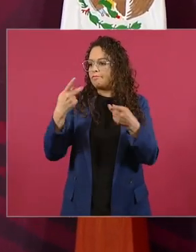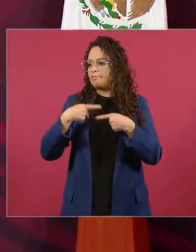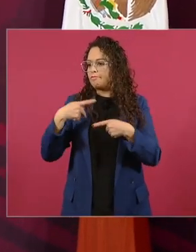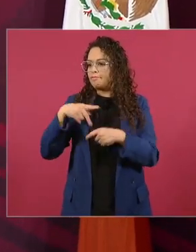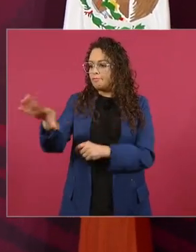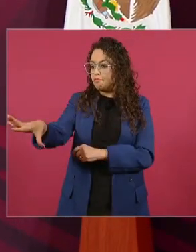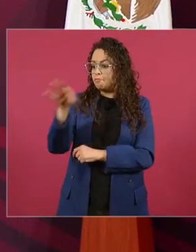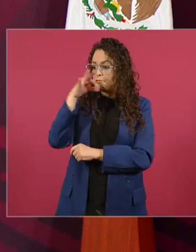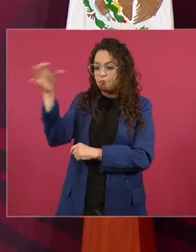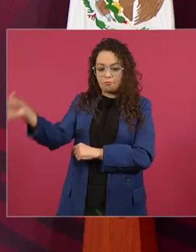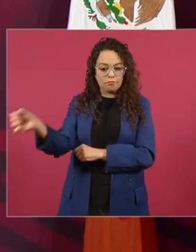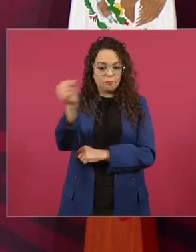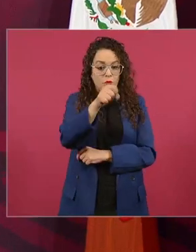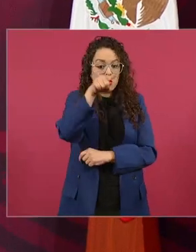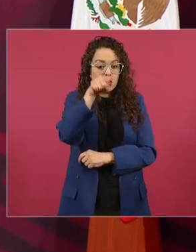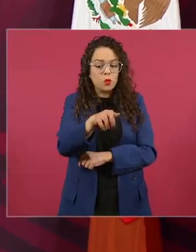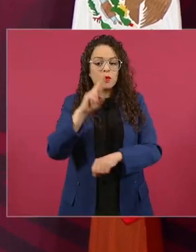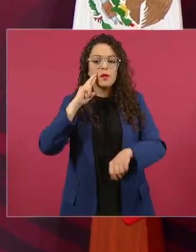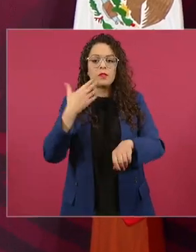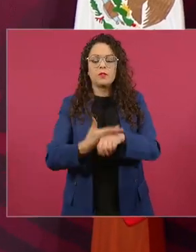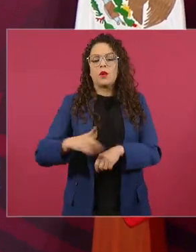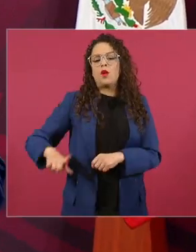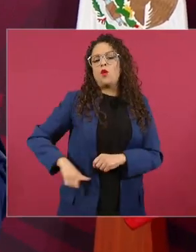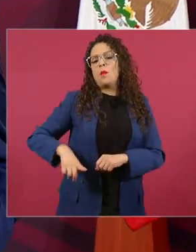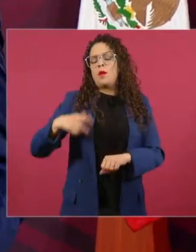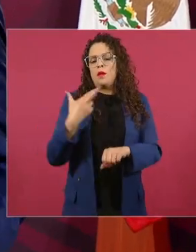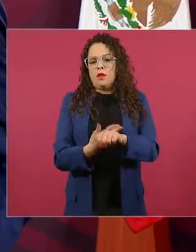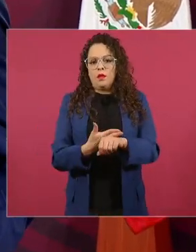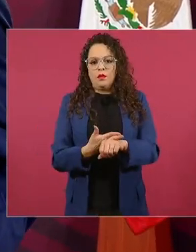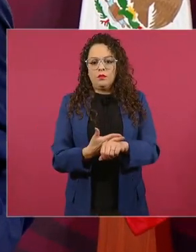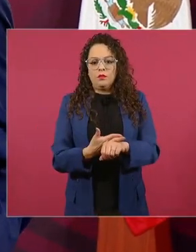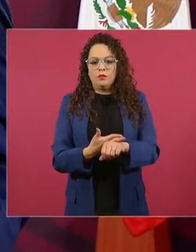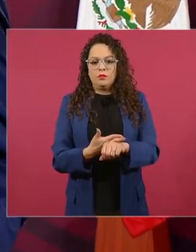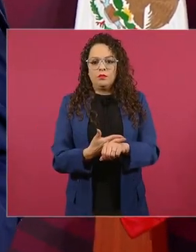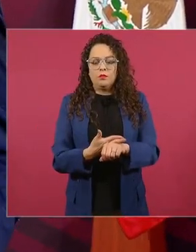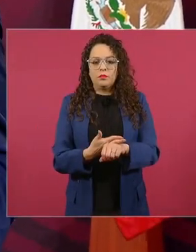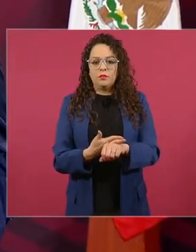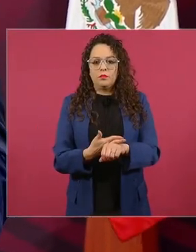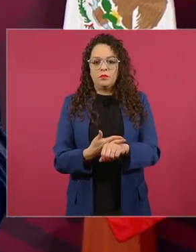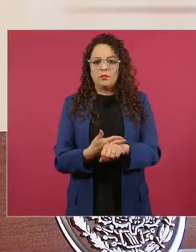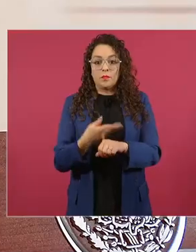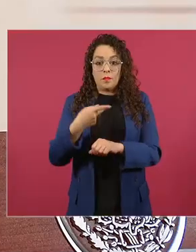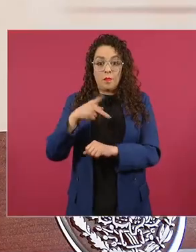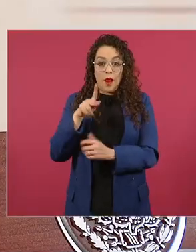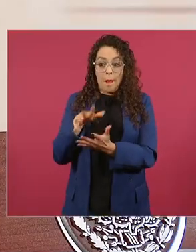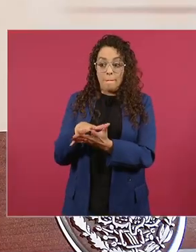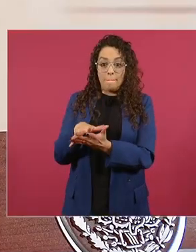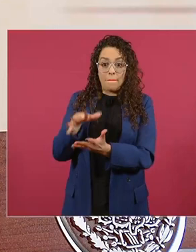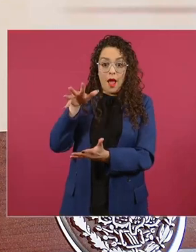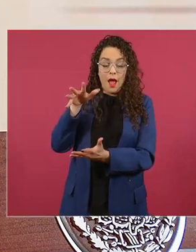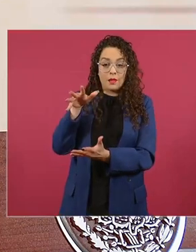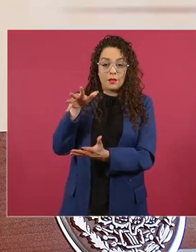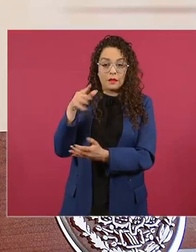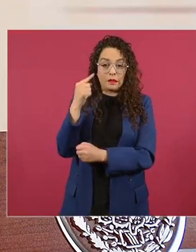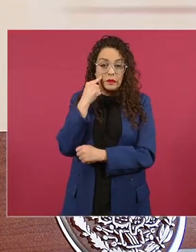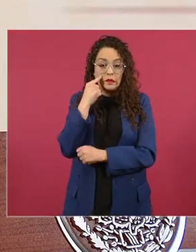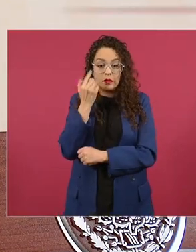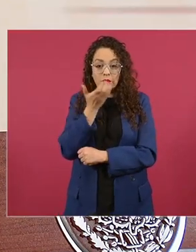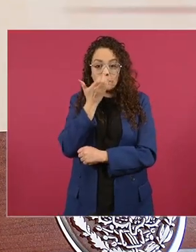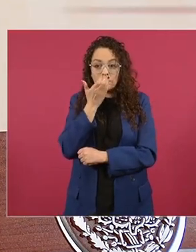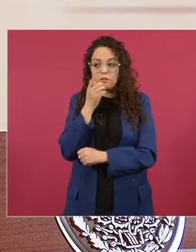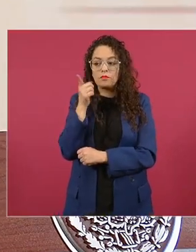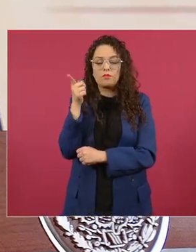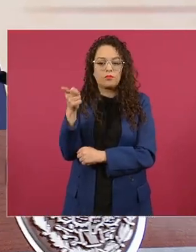que por lo general en su mayoría eran hombres de su